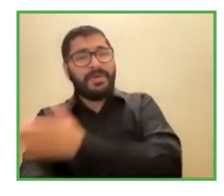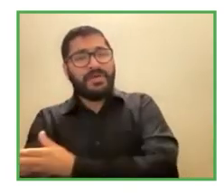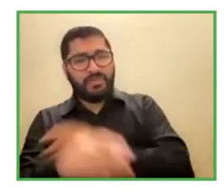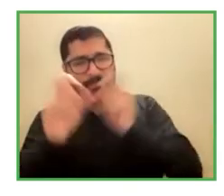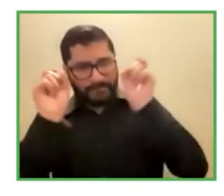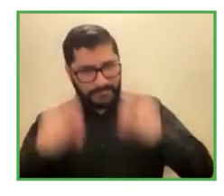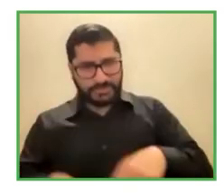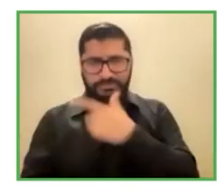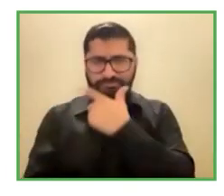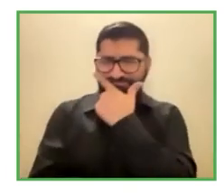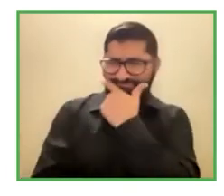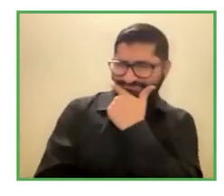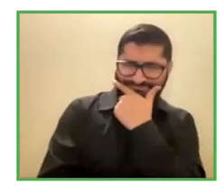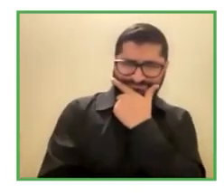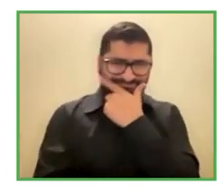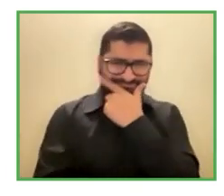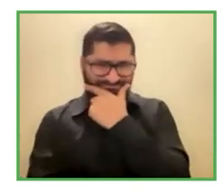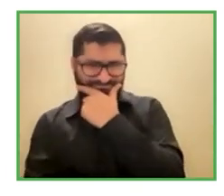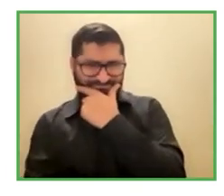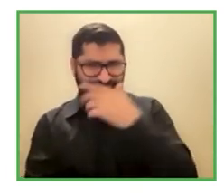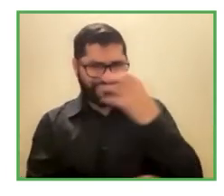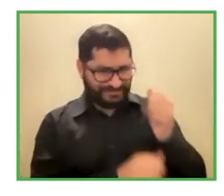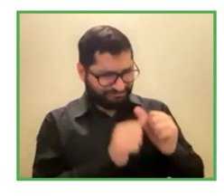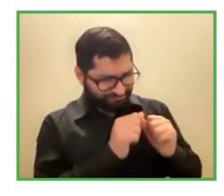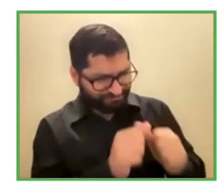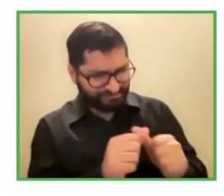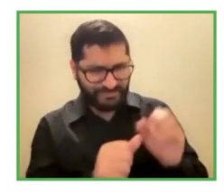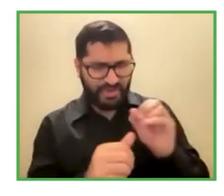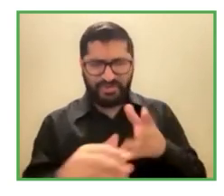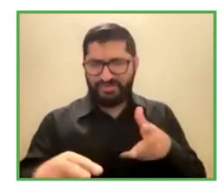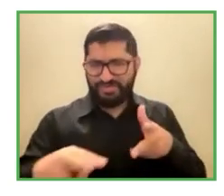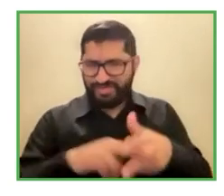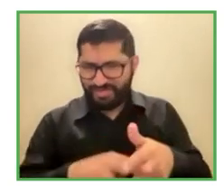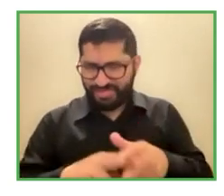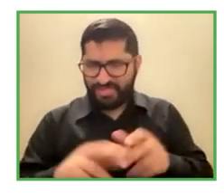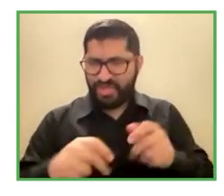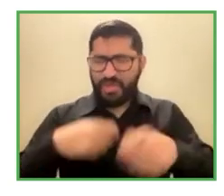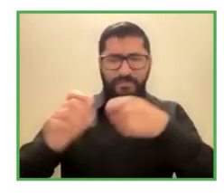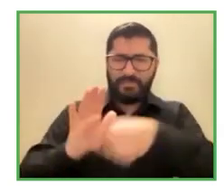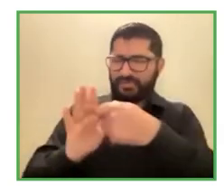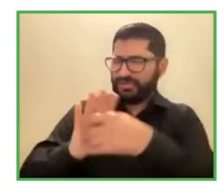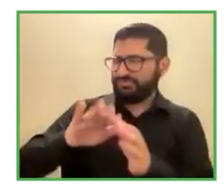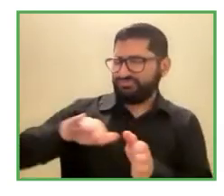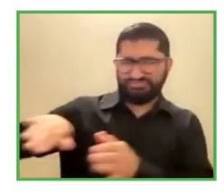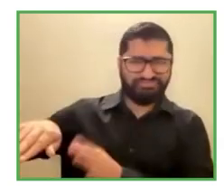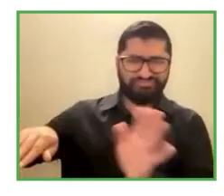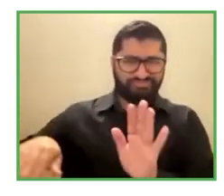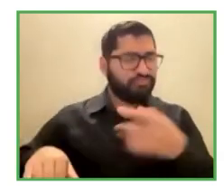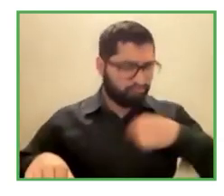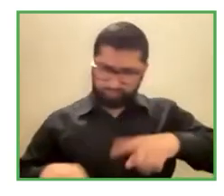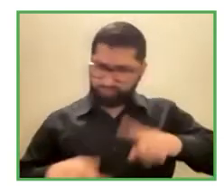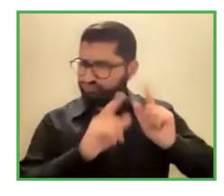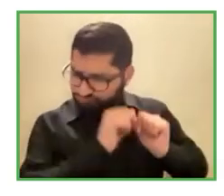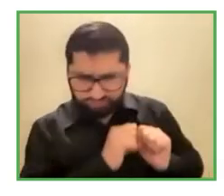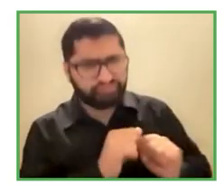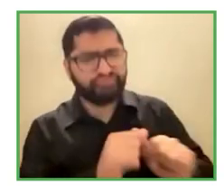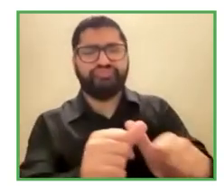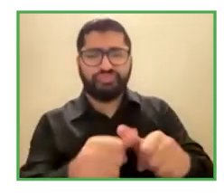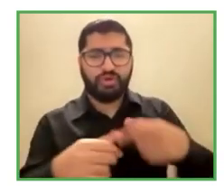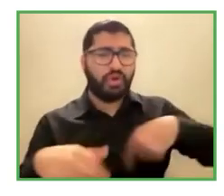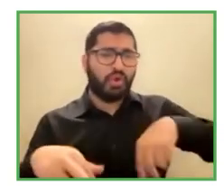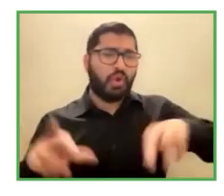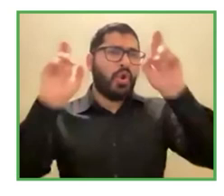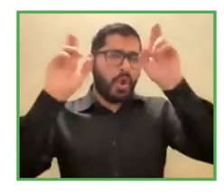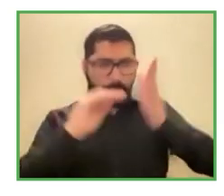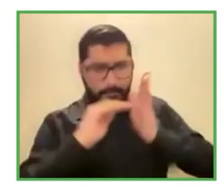vivos digamos y esperamos poder seguir creciendo y ayudando a todas las personas con discapacidad a que tengan un trabajo digno un trabajo decente